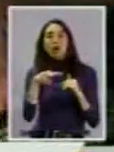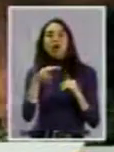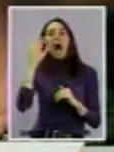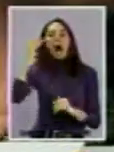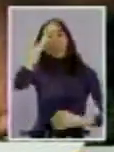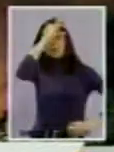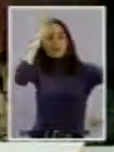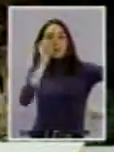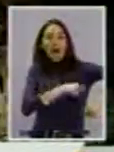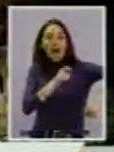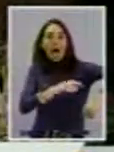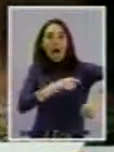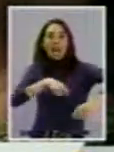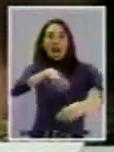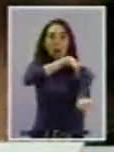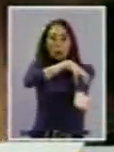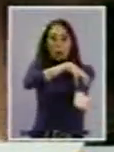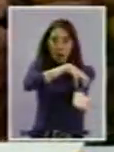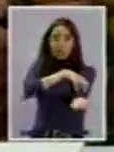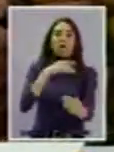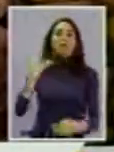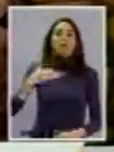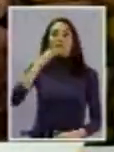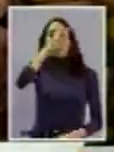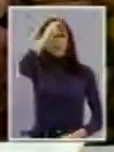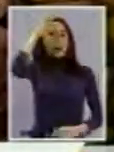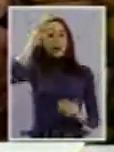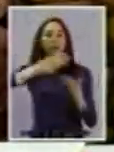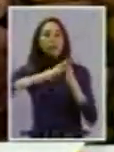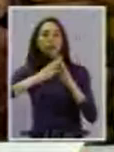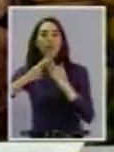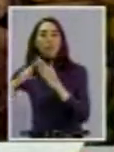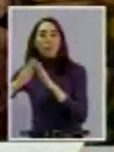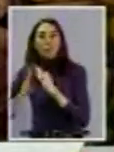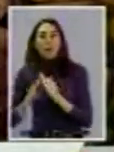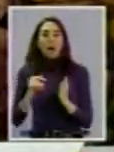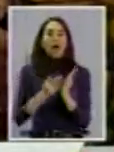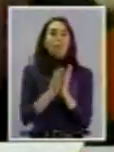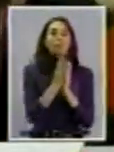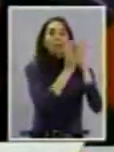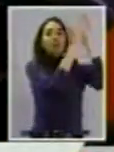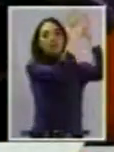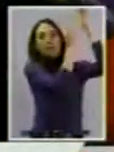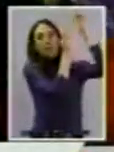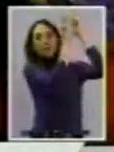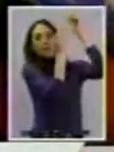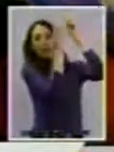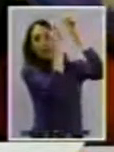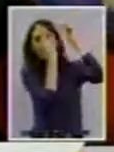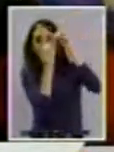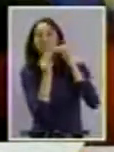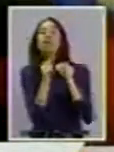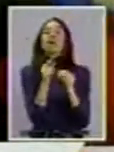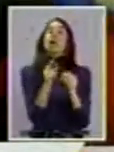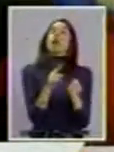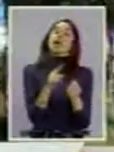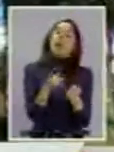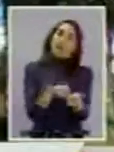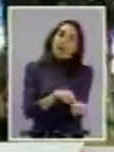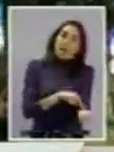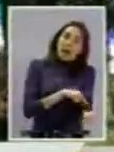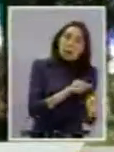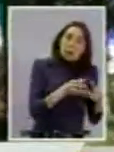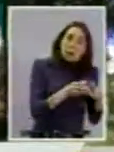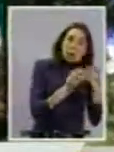araucanía y muy importante para las comunidades mapuches, ya que durante esta temporada comienza su cosecha, un trayecto largo para los grupos